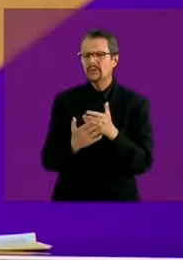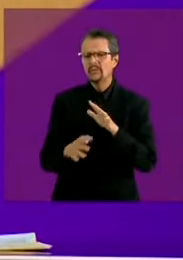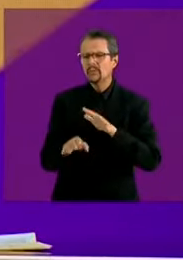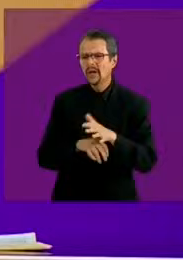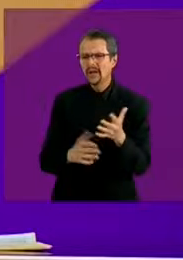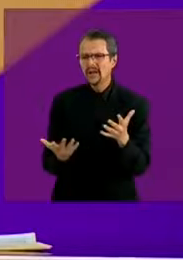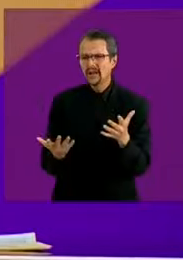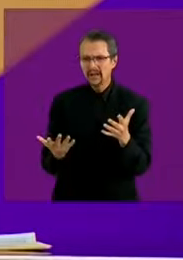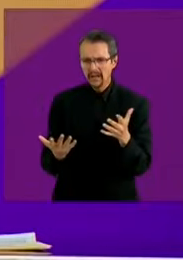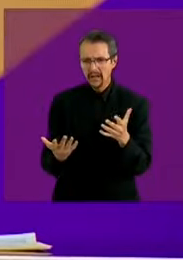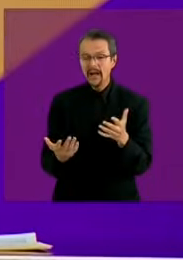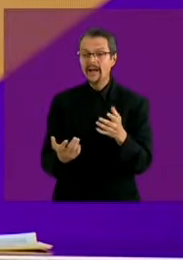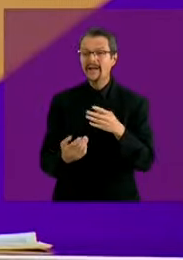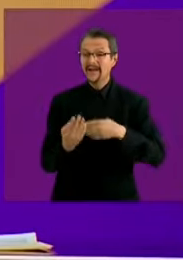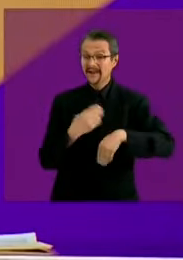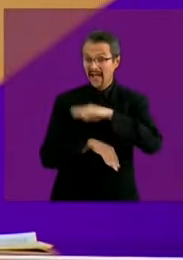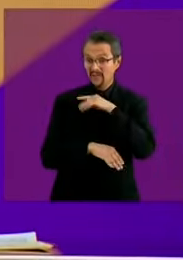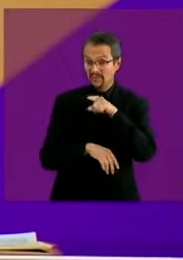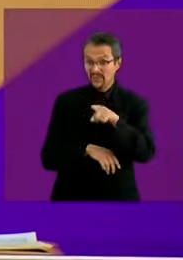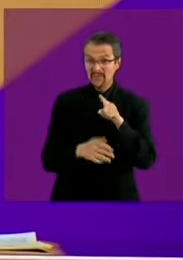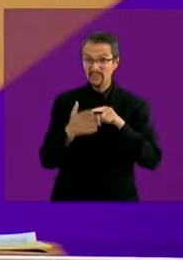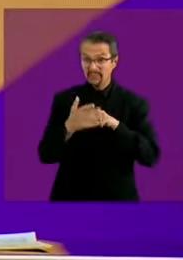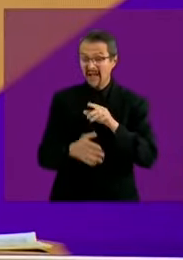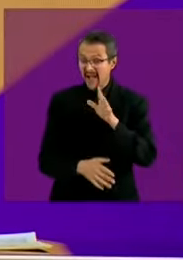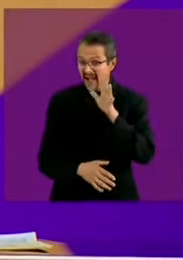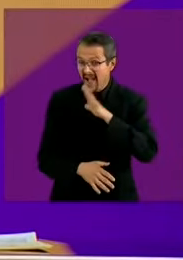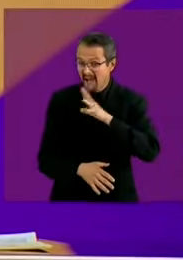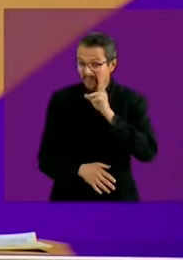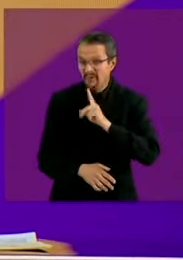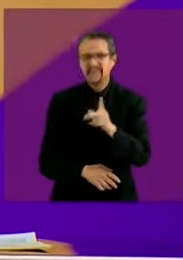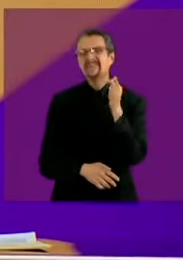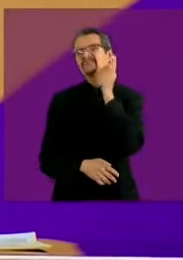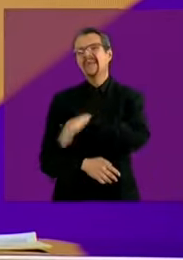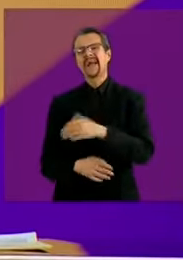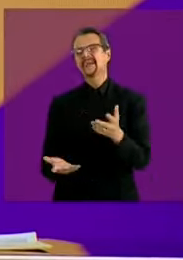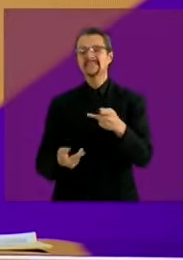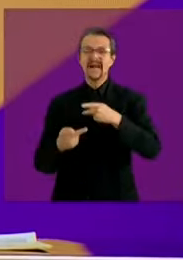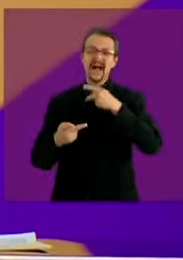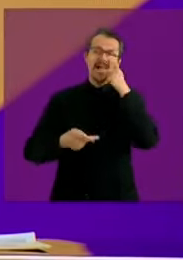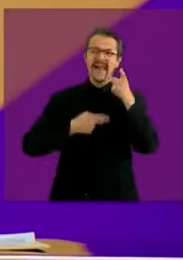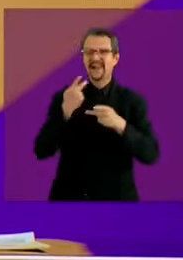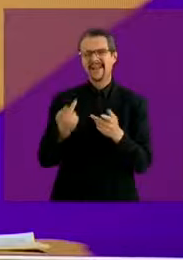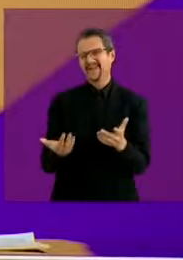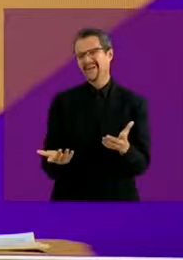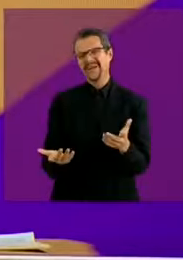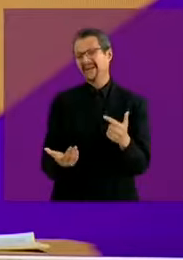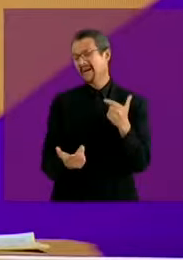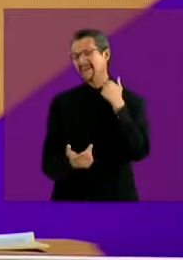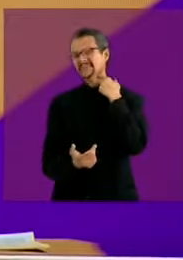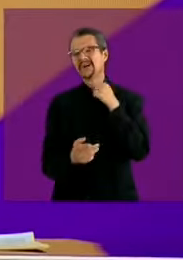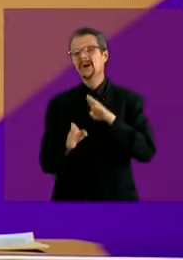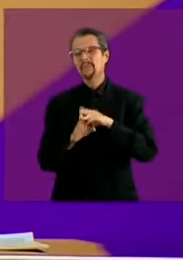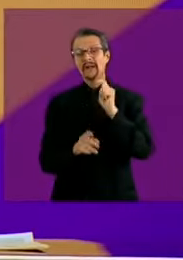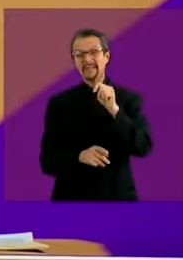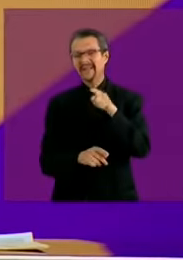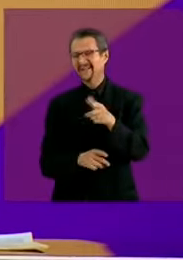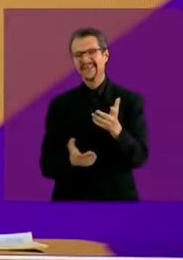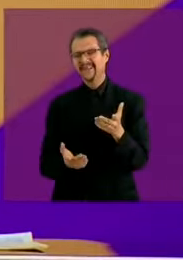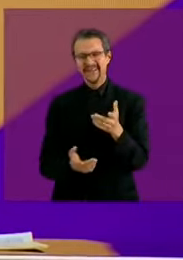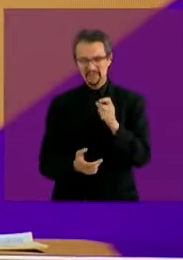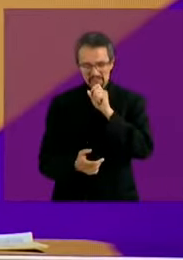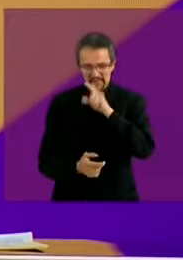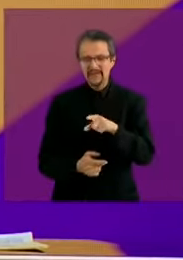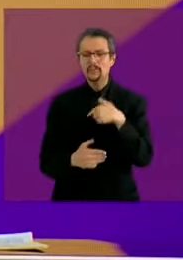tu prueba que presentas es más falsa que tu acento tabasqueño. Subiré a mis redes sociales la prueba del donativo al Colegio Salesiano. Este